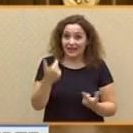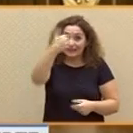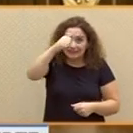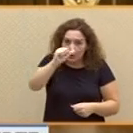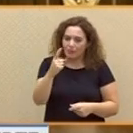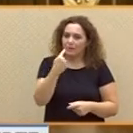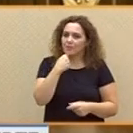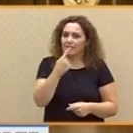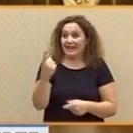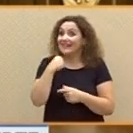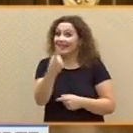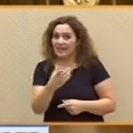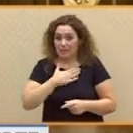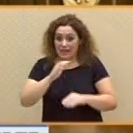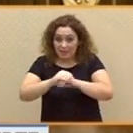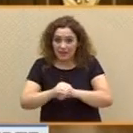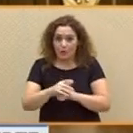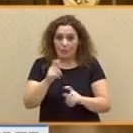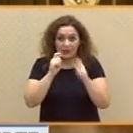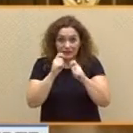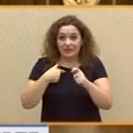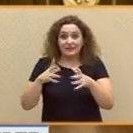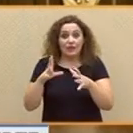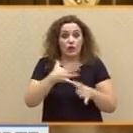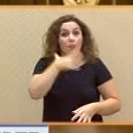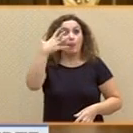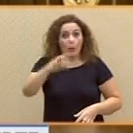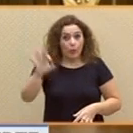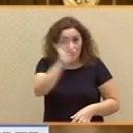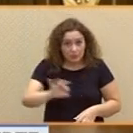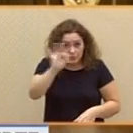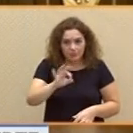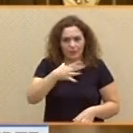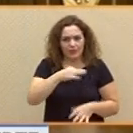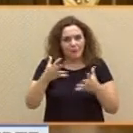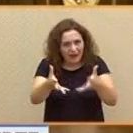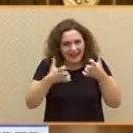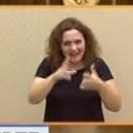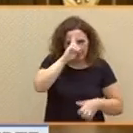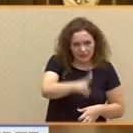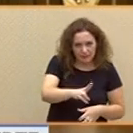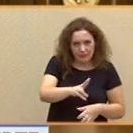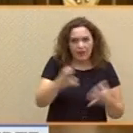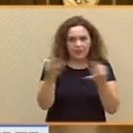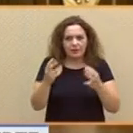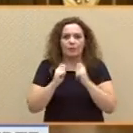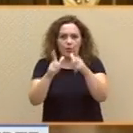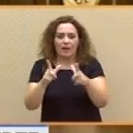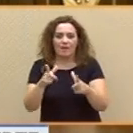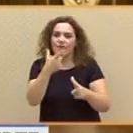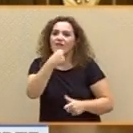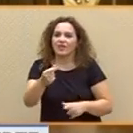periodista que si los de Unidos Podemos queríamos ganar en respetabilidad deberíamos facilitar su investidura, señor Rajoy.